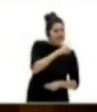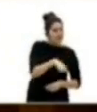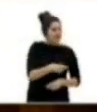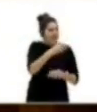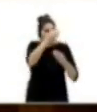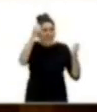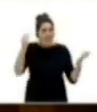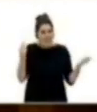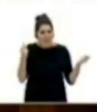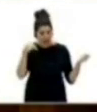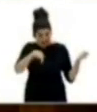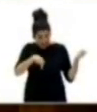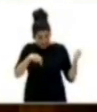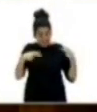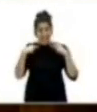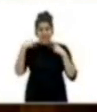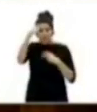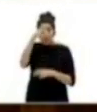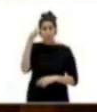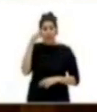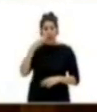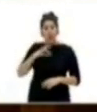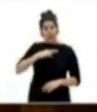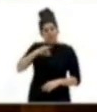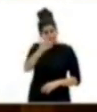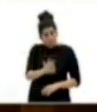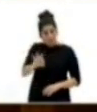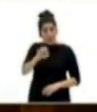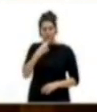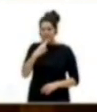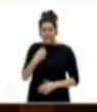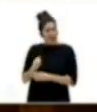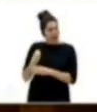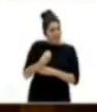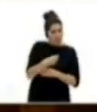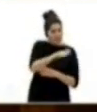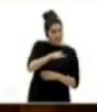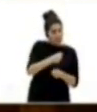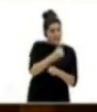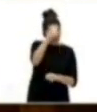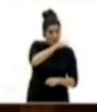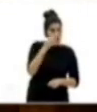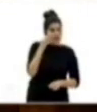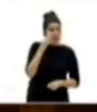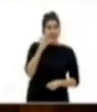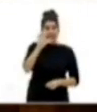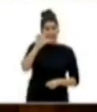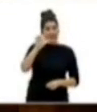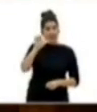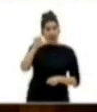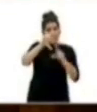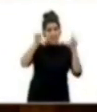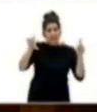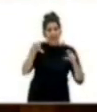los diputados y diputadas de Podemos queremos manifestar nuestro apoyo a los trabajadores y trabajadoras de Emergia y a todos